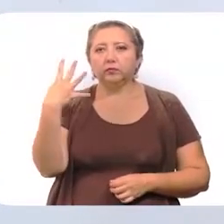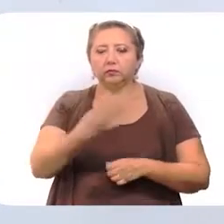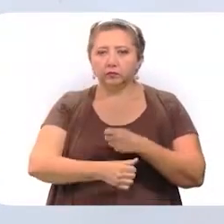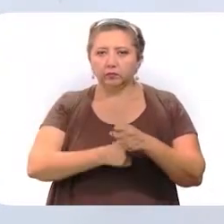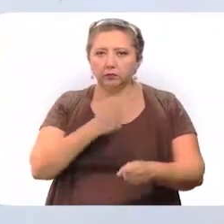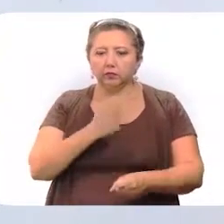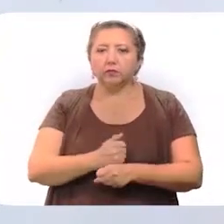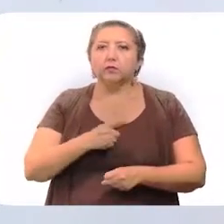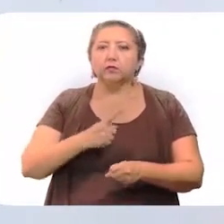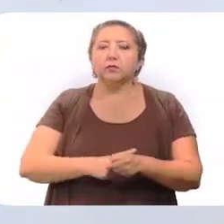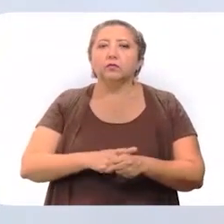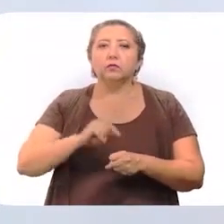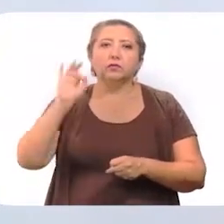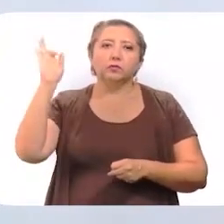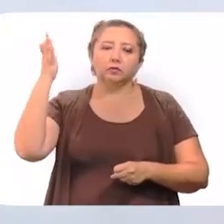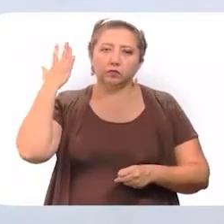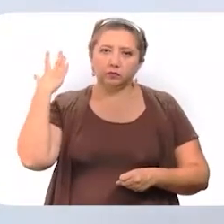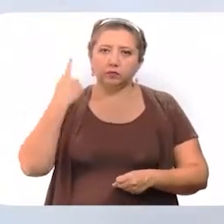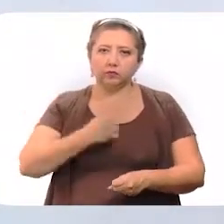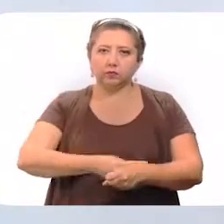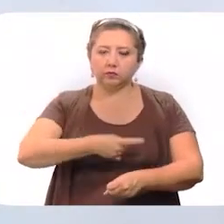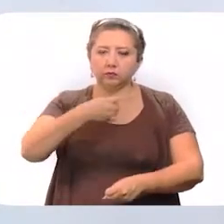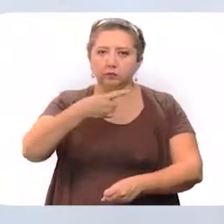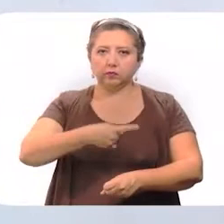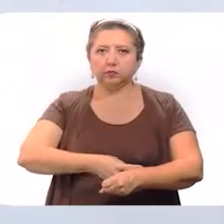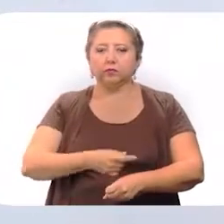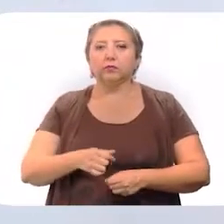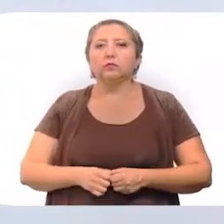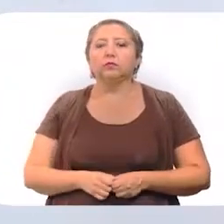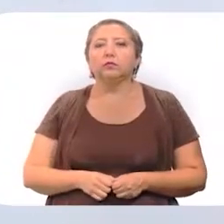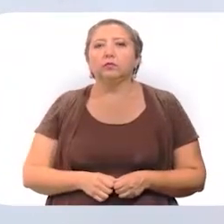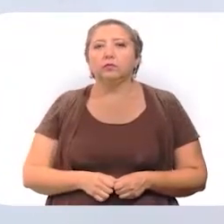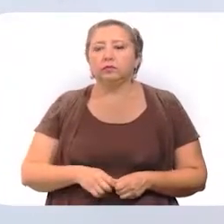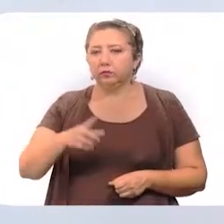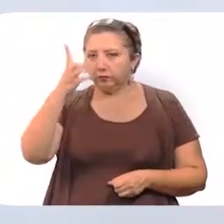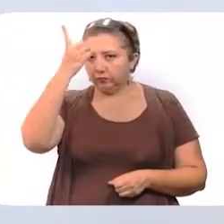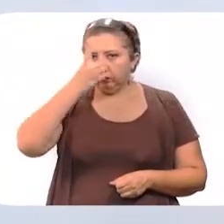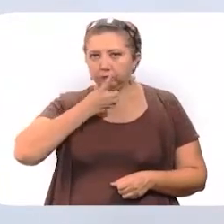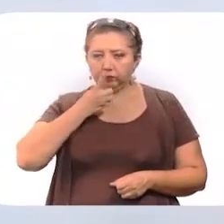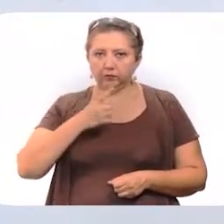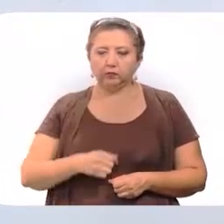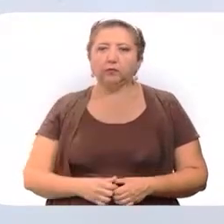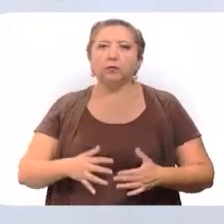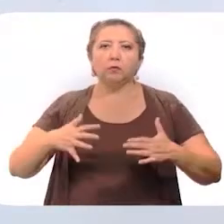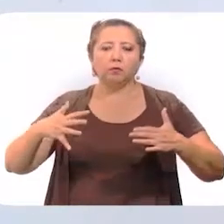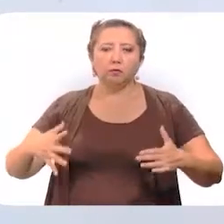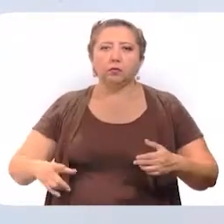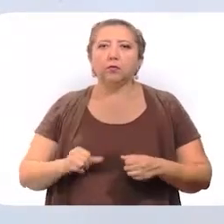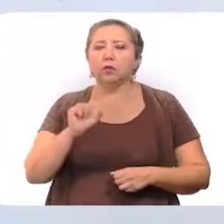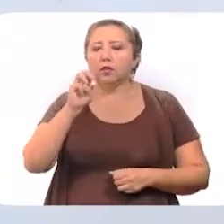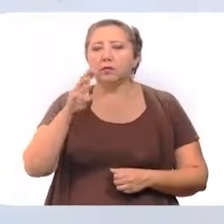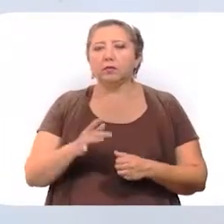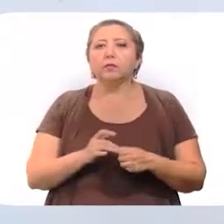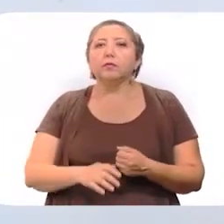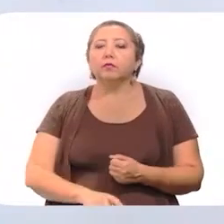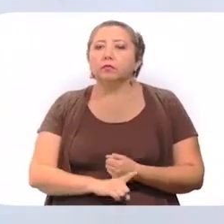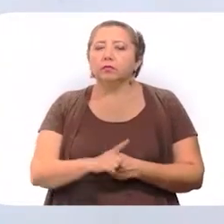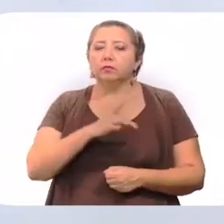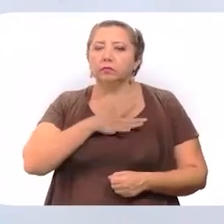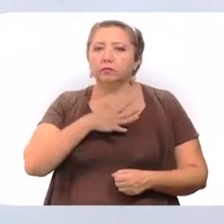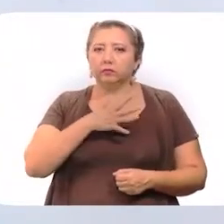años. Sus principales enfermedades fueron hipertensión arterial sistémica, diabetes mellitus, obesidad, asma, EPOC,